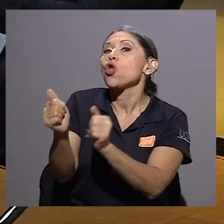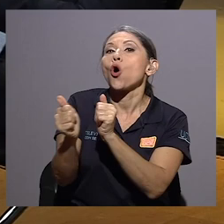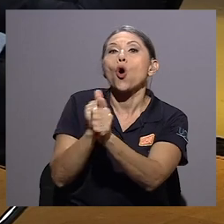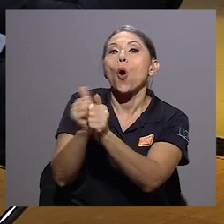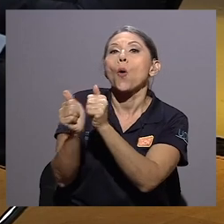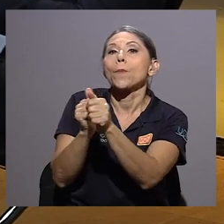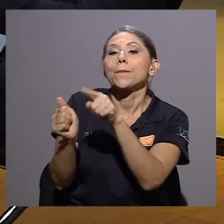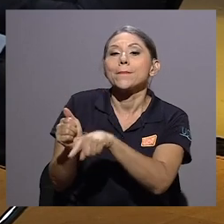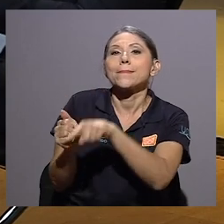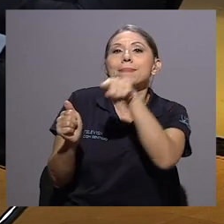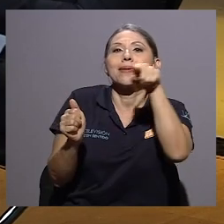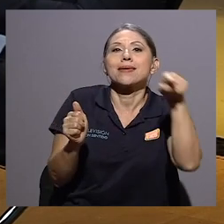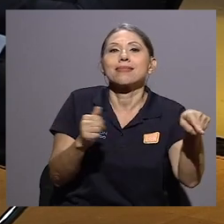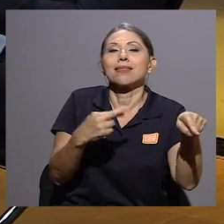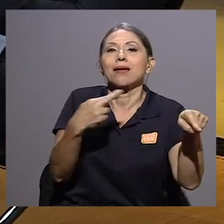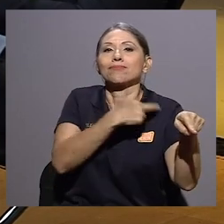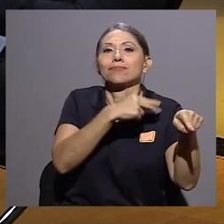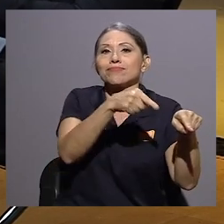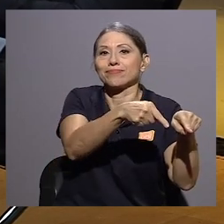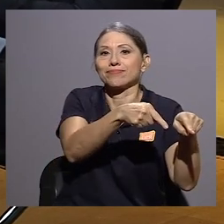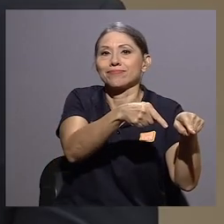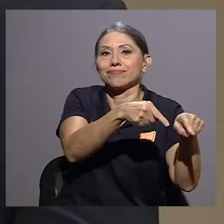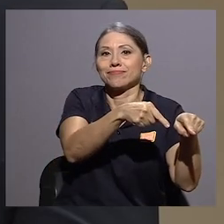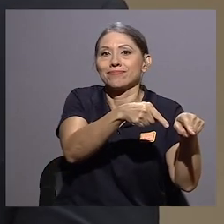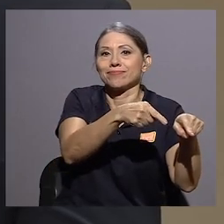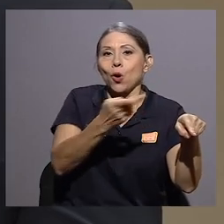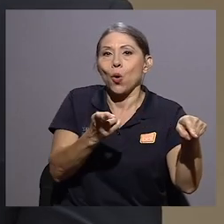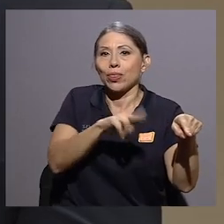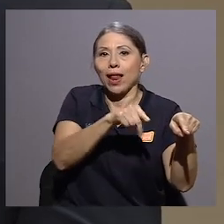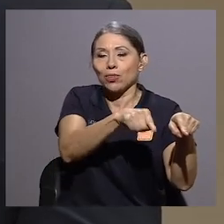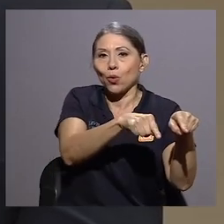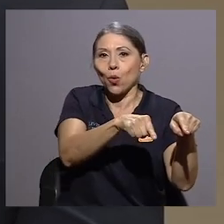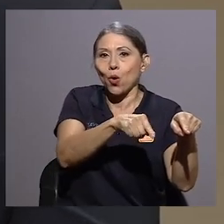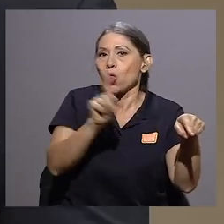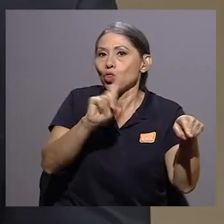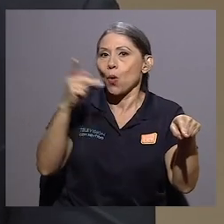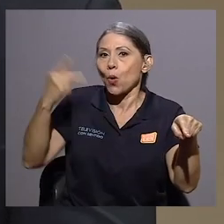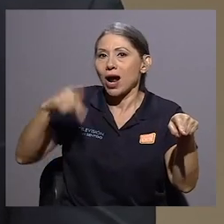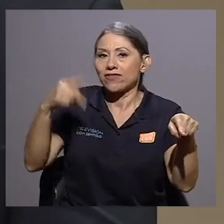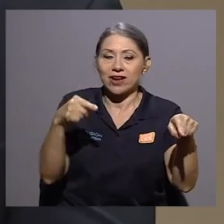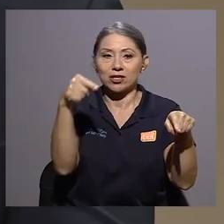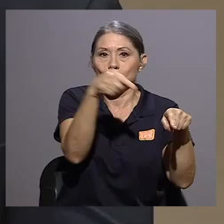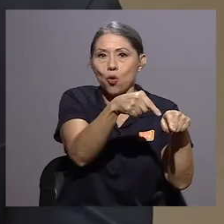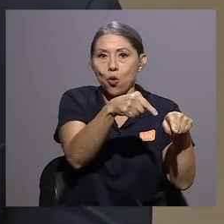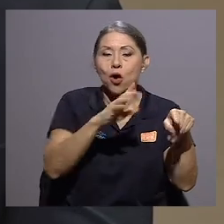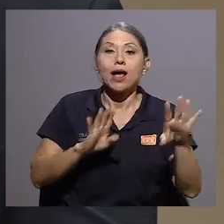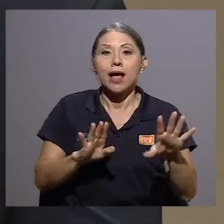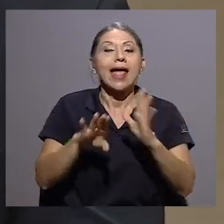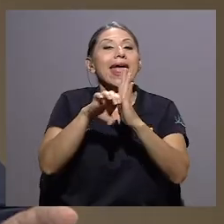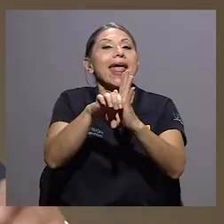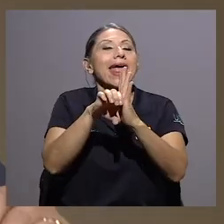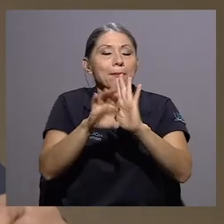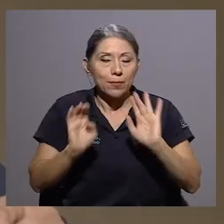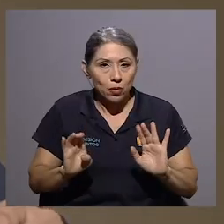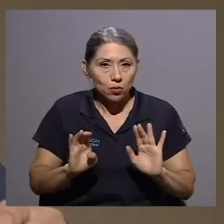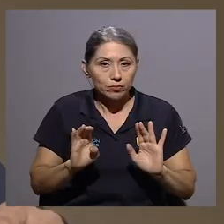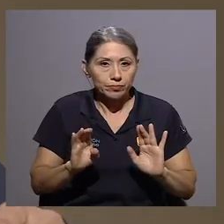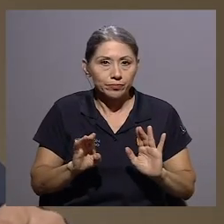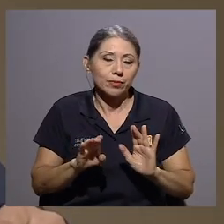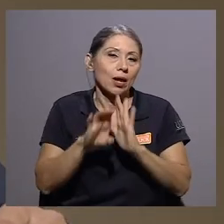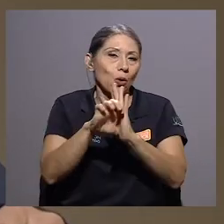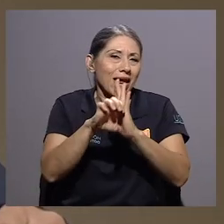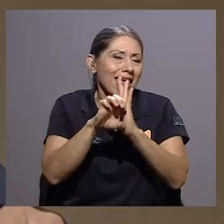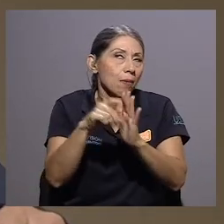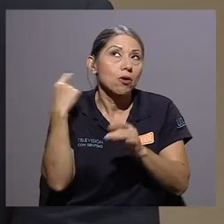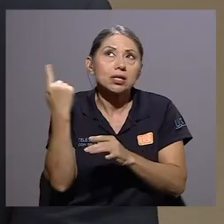compita directamente o no ponga en riesgo las obligaciones que se mantienen vigentes del contrato que se tiene. Muy importante, muy importante. Una,